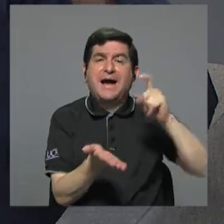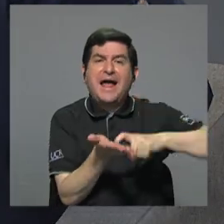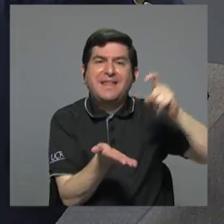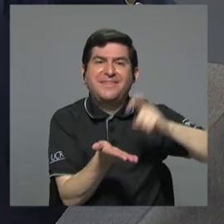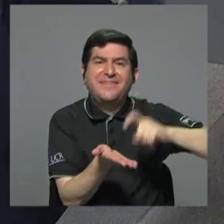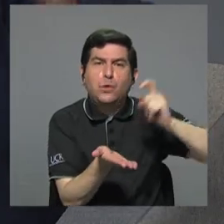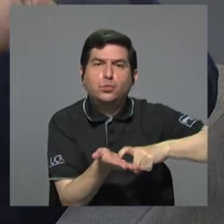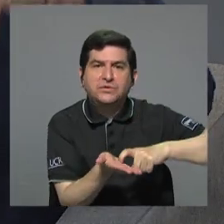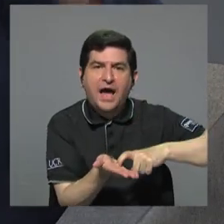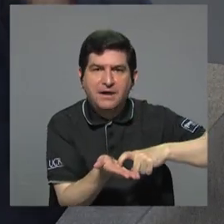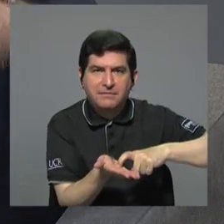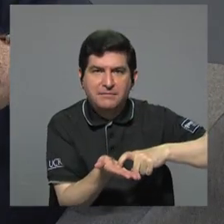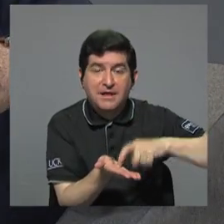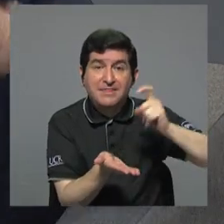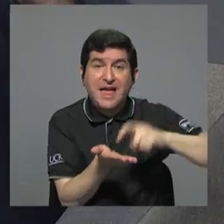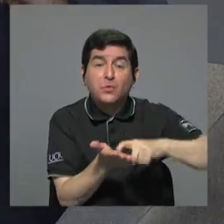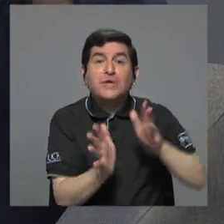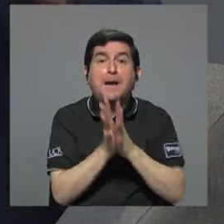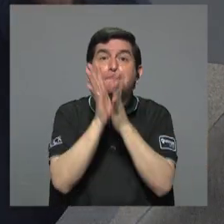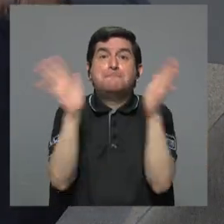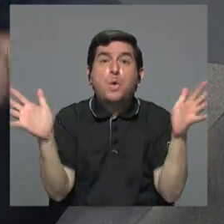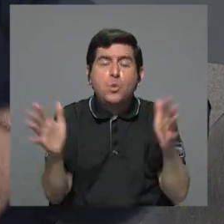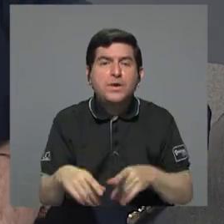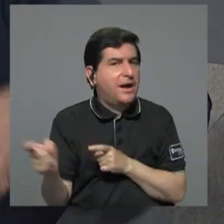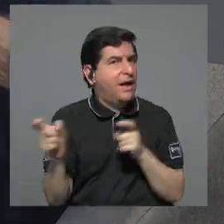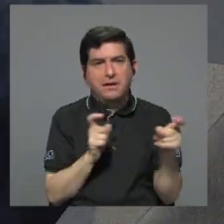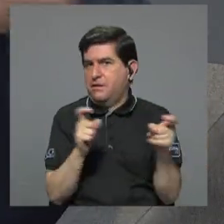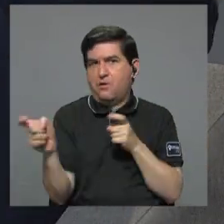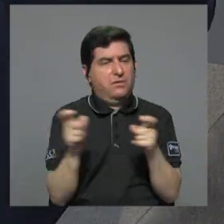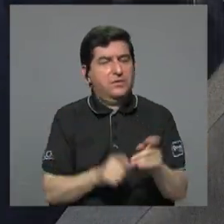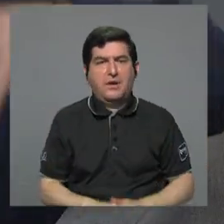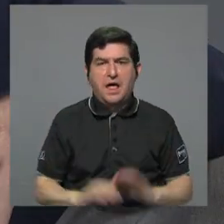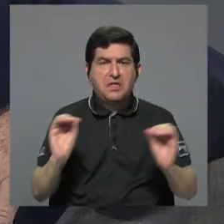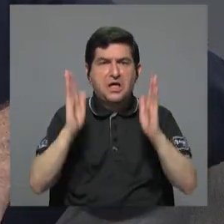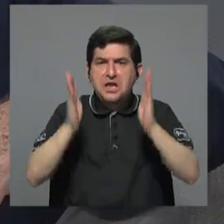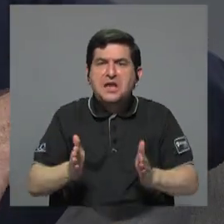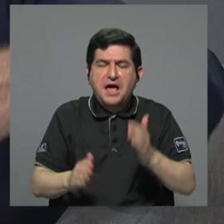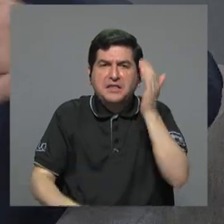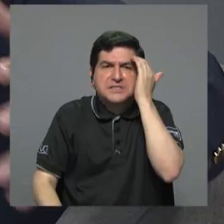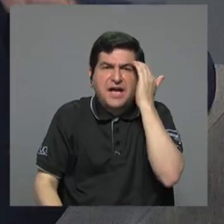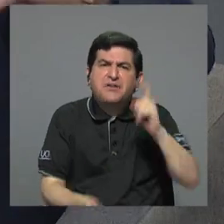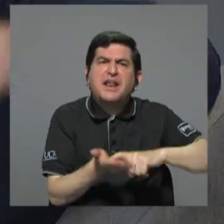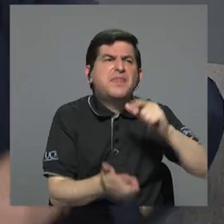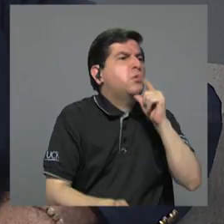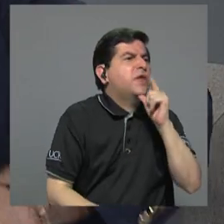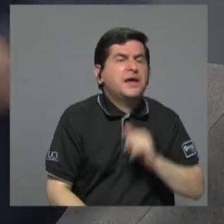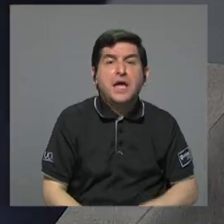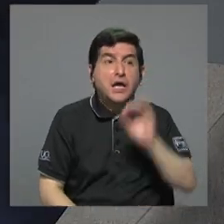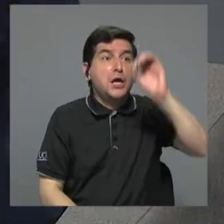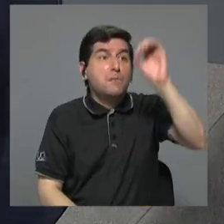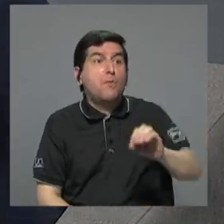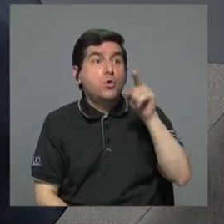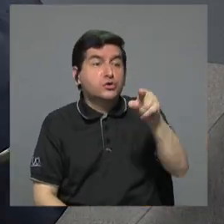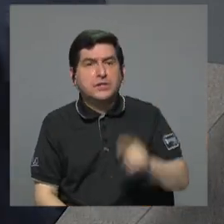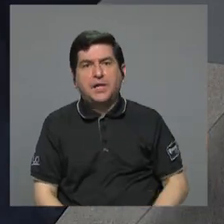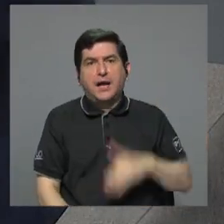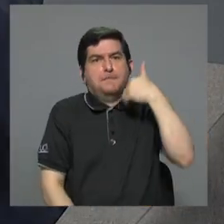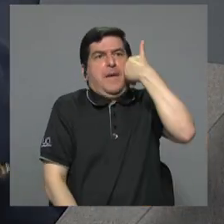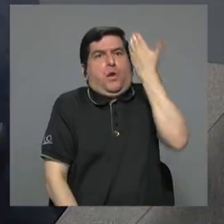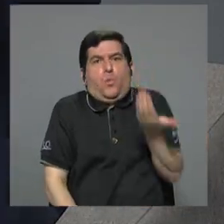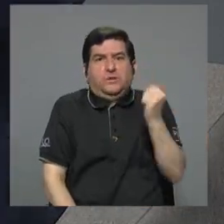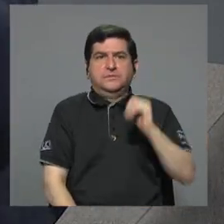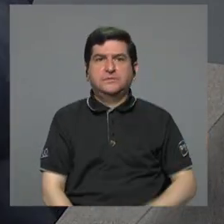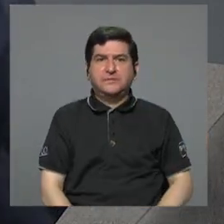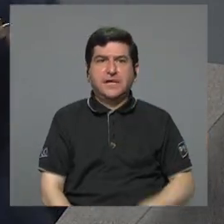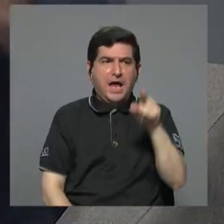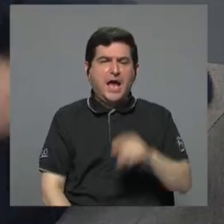pública que es inmanejable y que nadie sabe a quién se le debe y que hay unas tasas de interés que son vergonzosas y